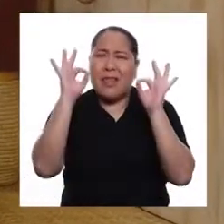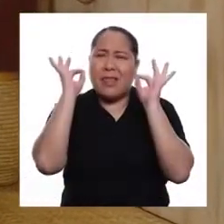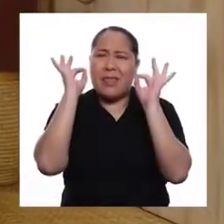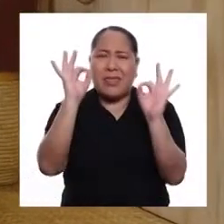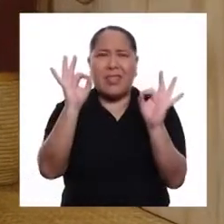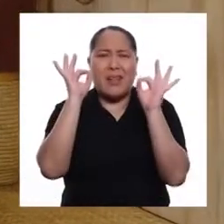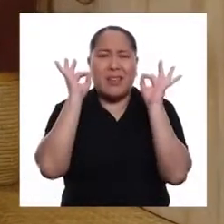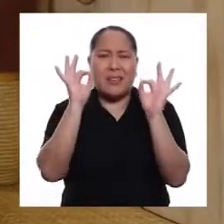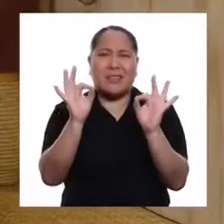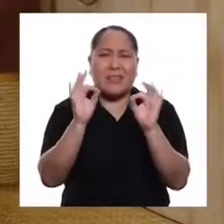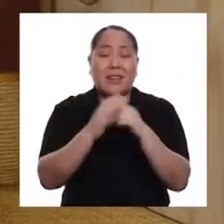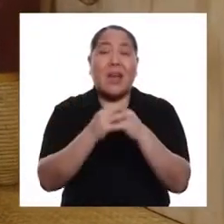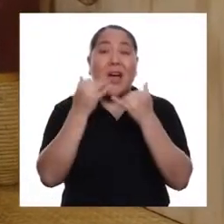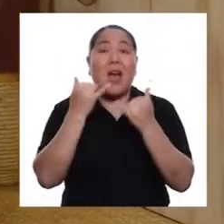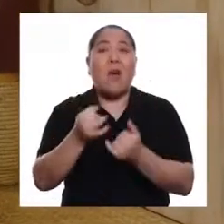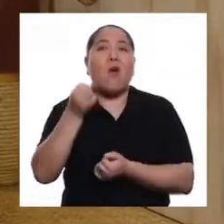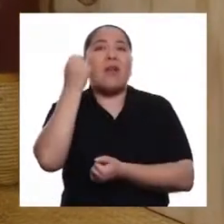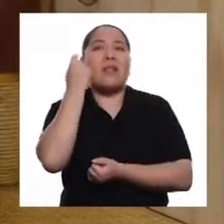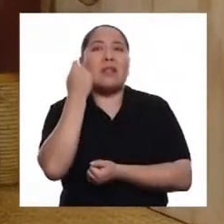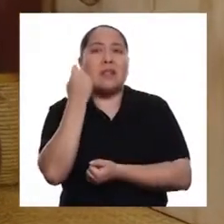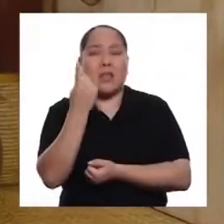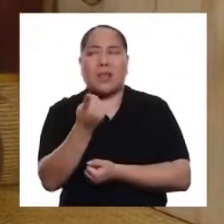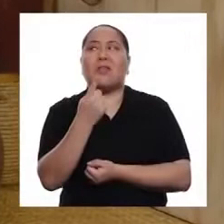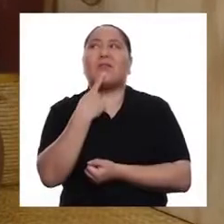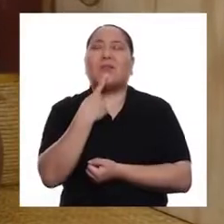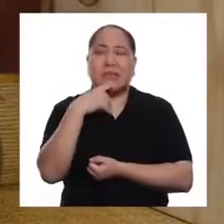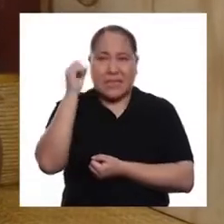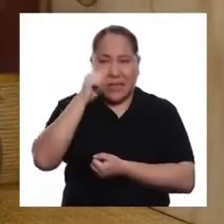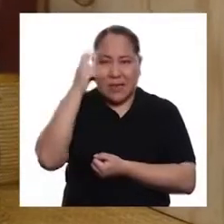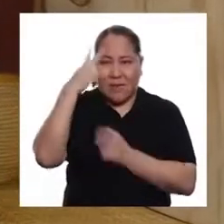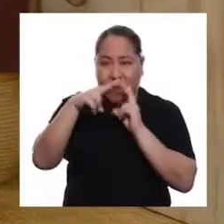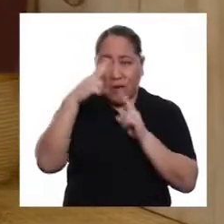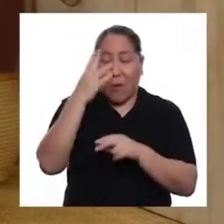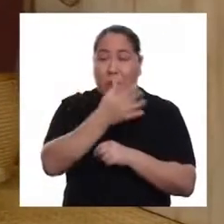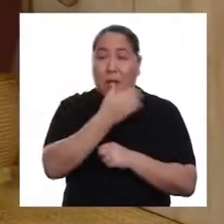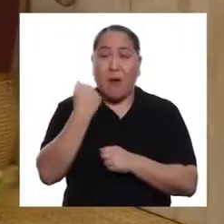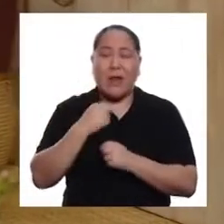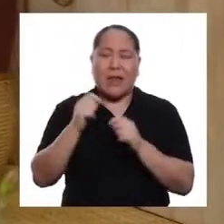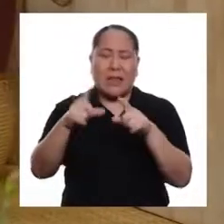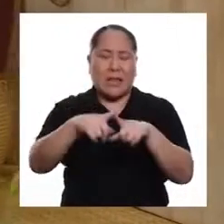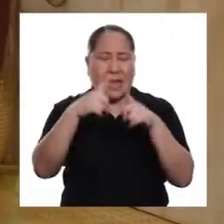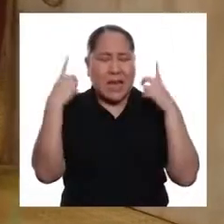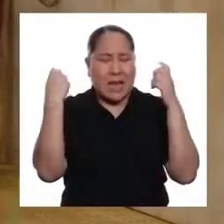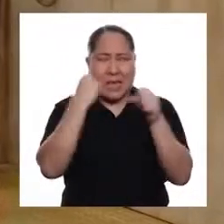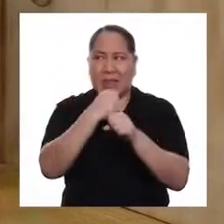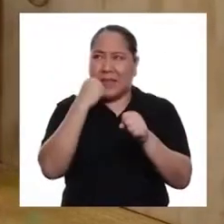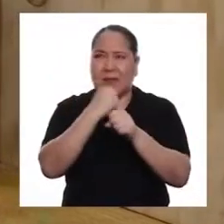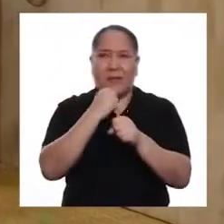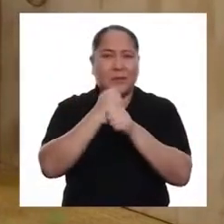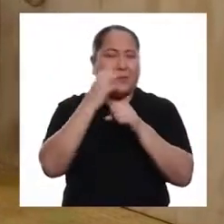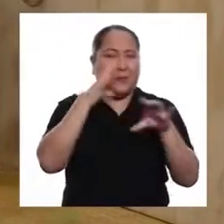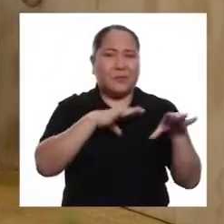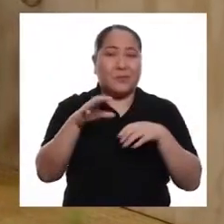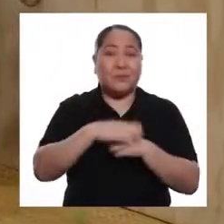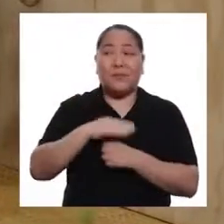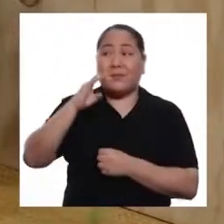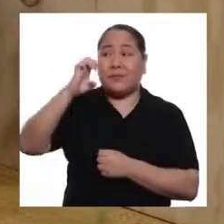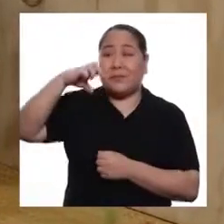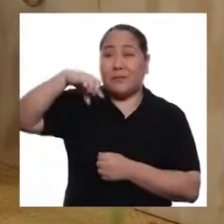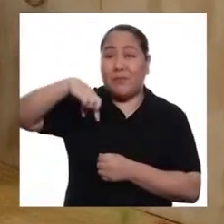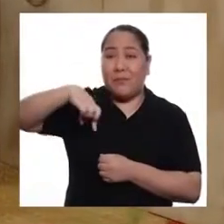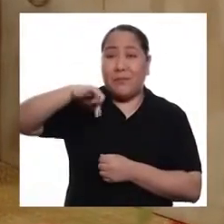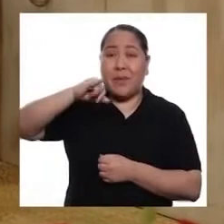¡Fantástico! Ahora entiendo y puedo apreciar mejor el gran trabajo que realizan los